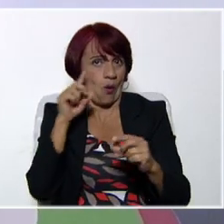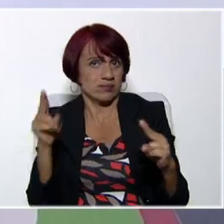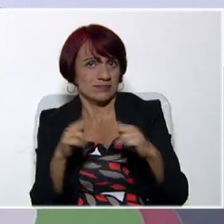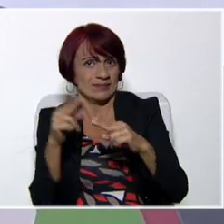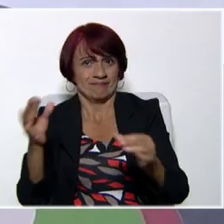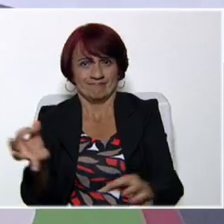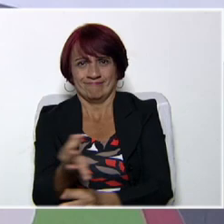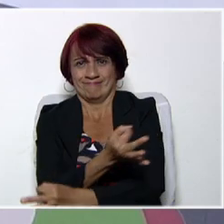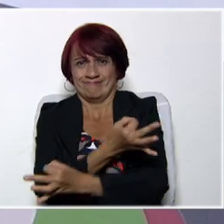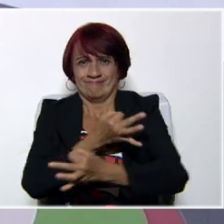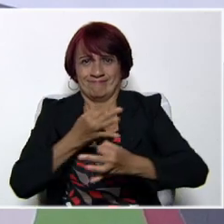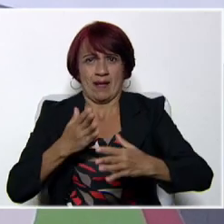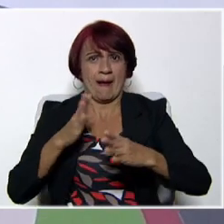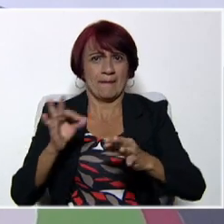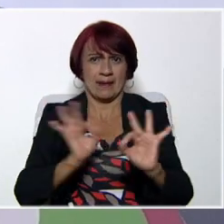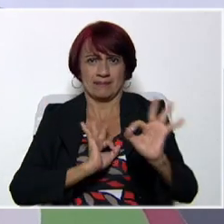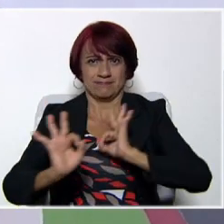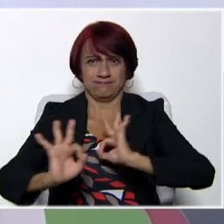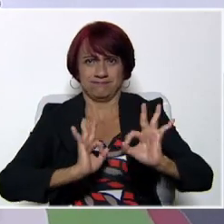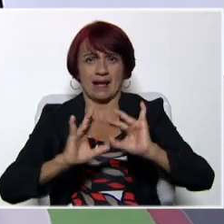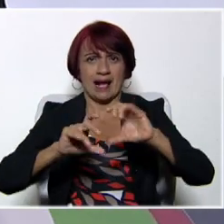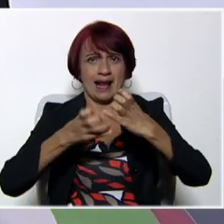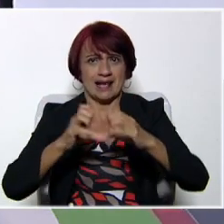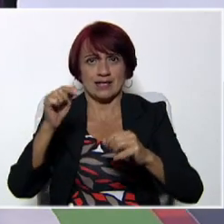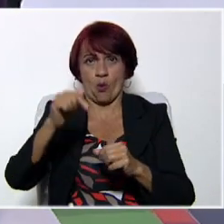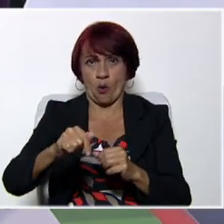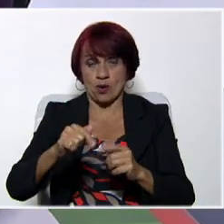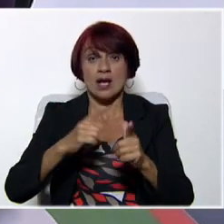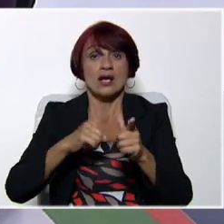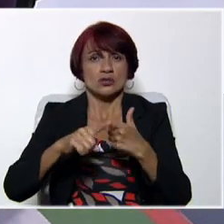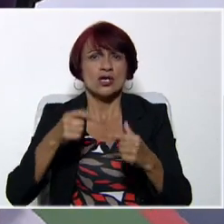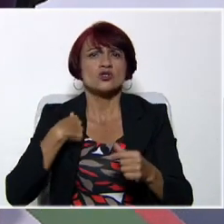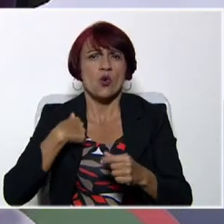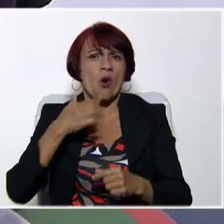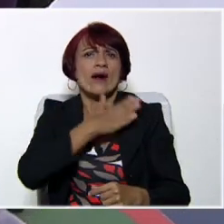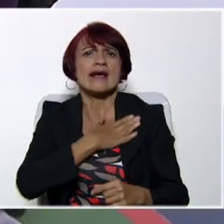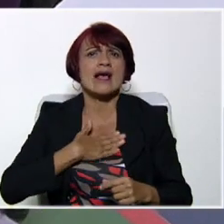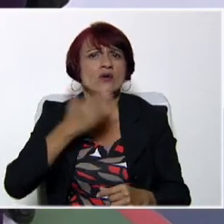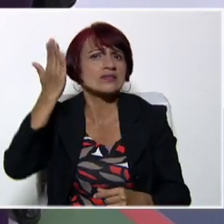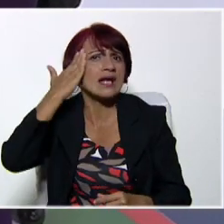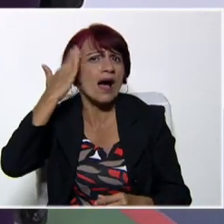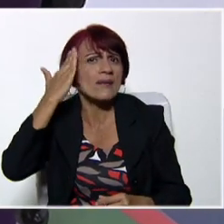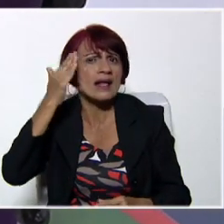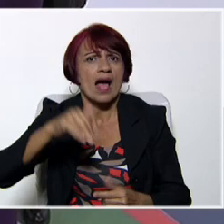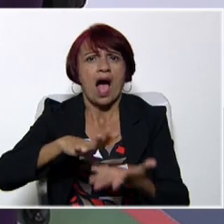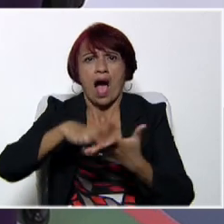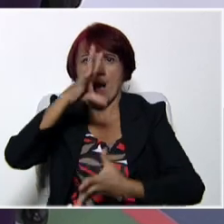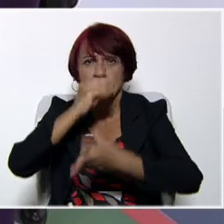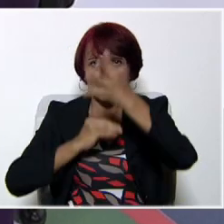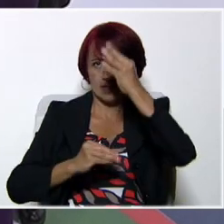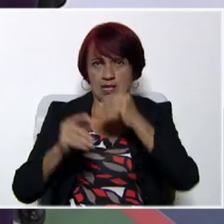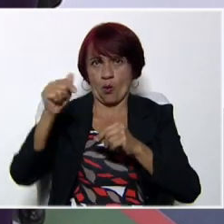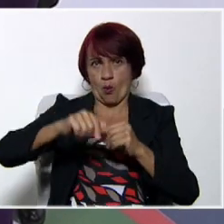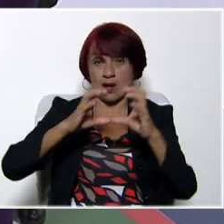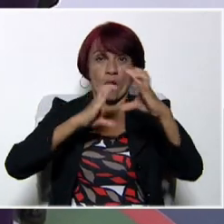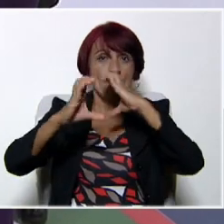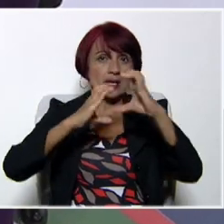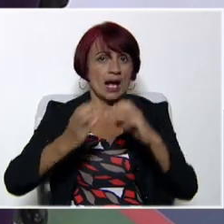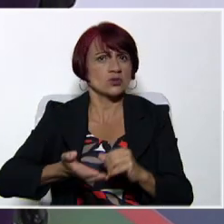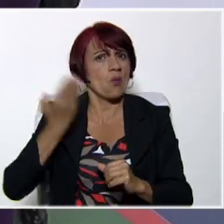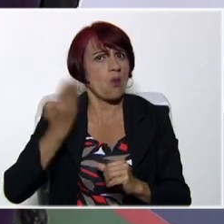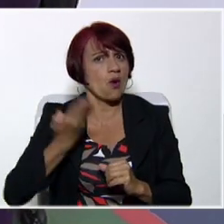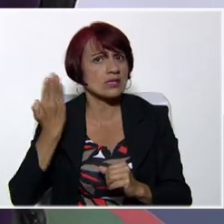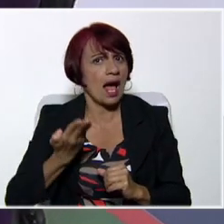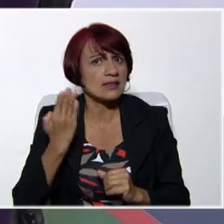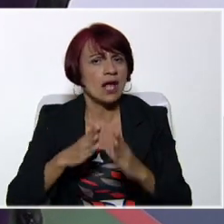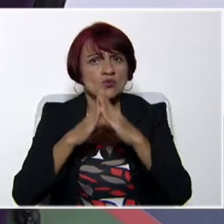Excelente, José Leonardo. Preparando aquí la clase de hoy. Excelente. Yo quiero saber qué vamos a aprender el día de hoy. que la comunicación es muy importante